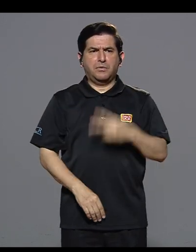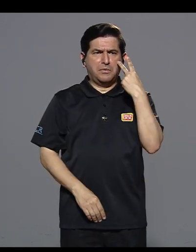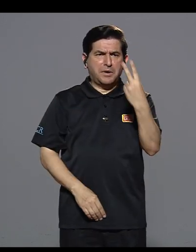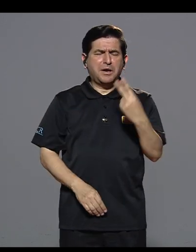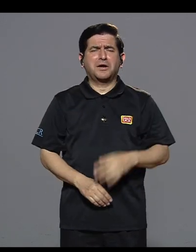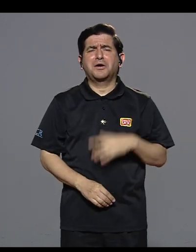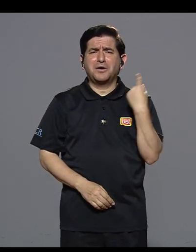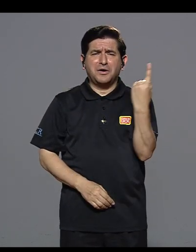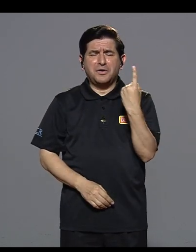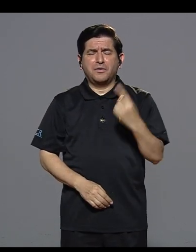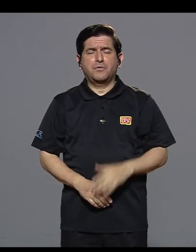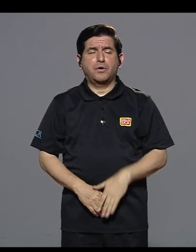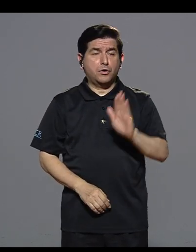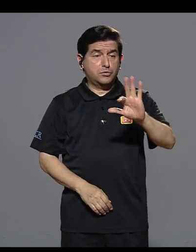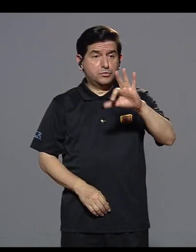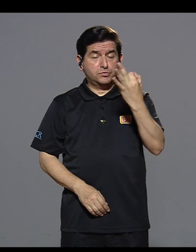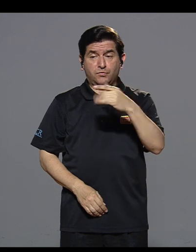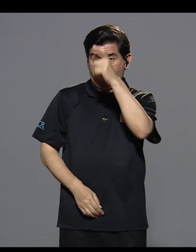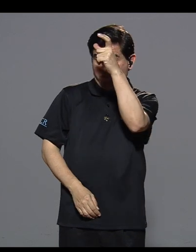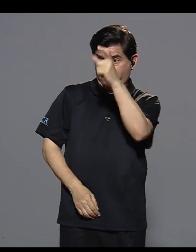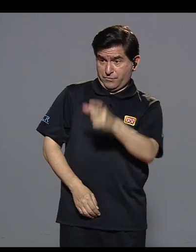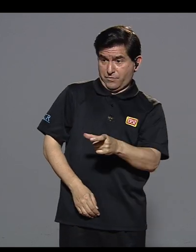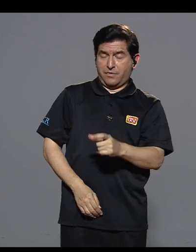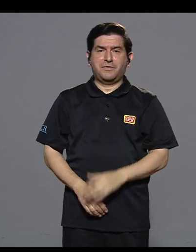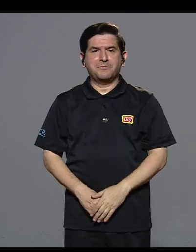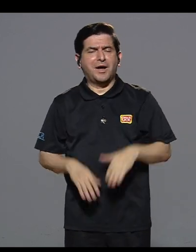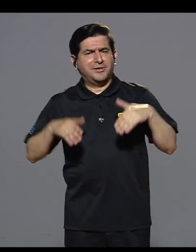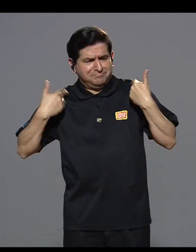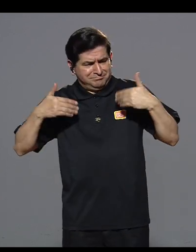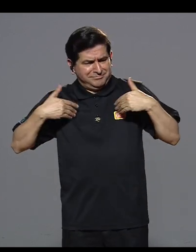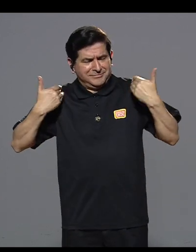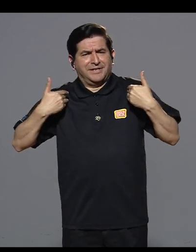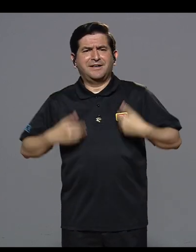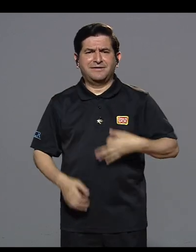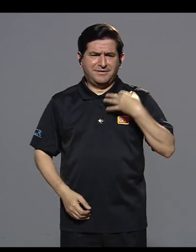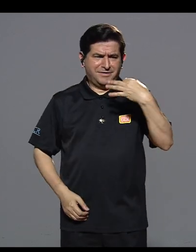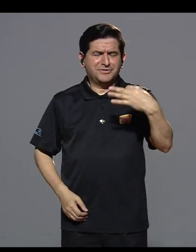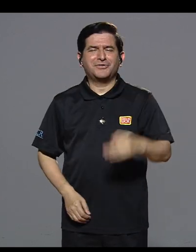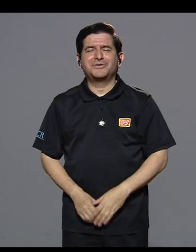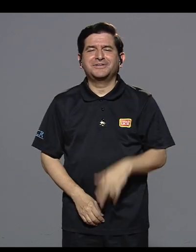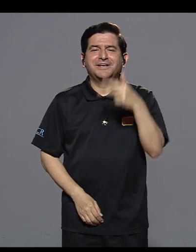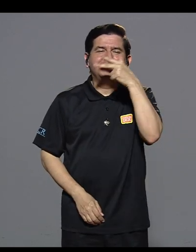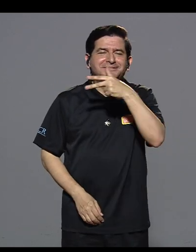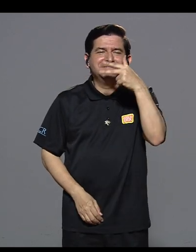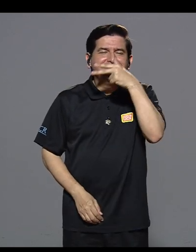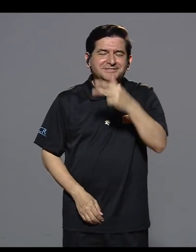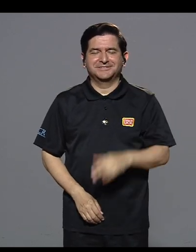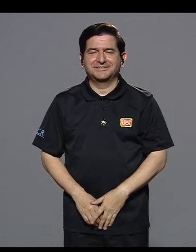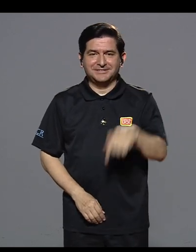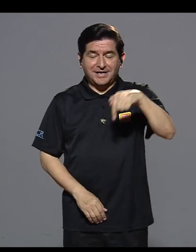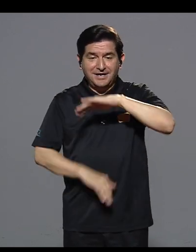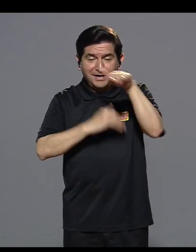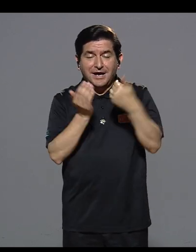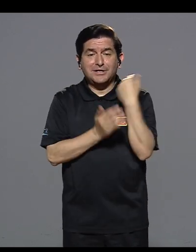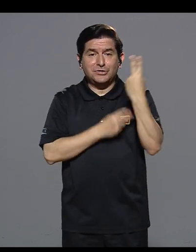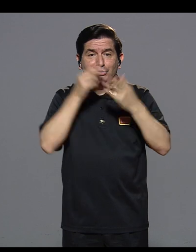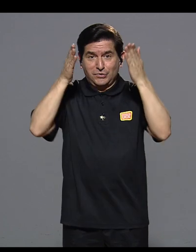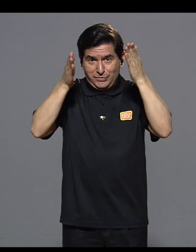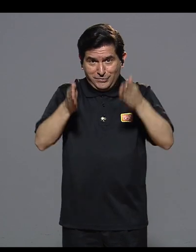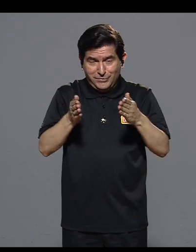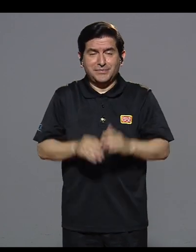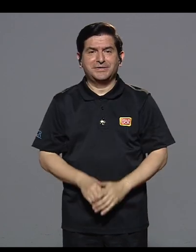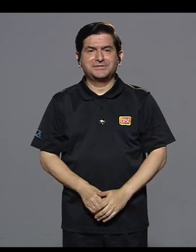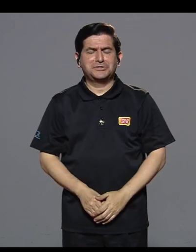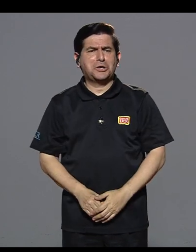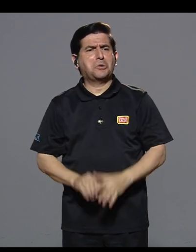rato. Su forma de ser es bastante obvial, todos los días llega con un chiste, por lo menos aquí todos los vecinos nos